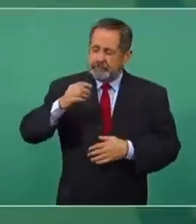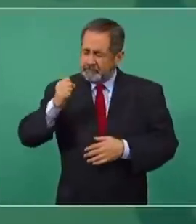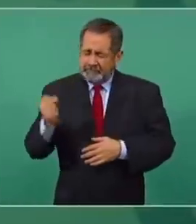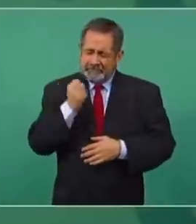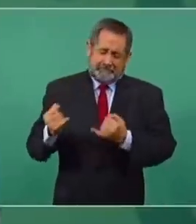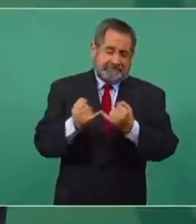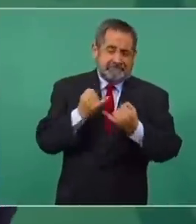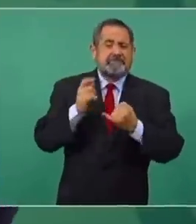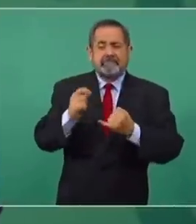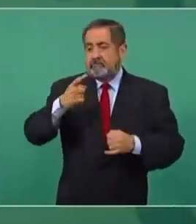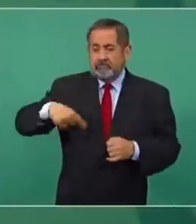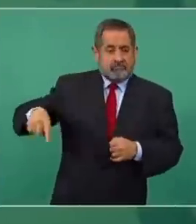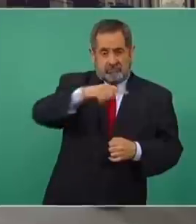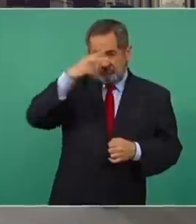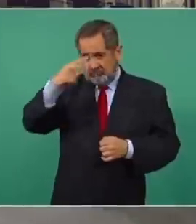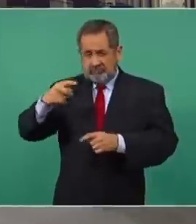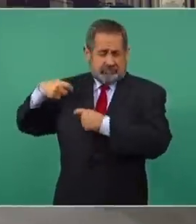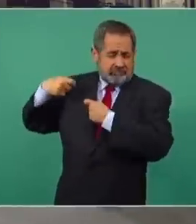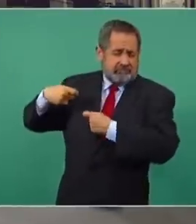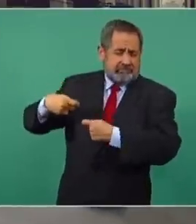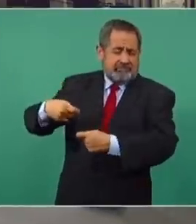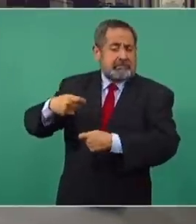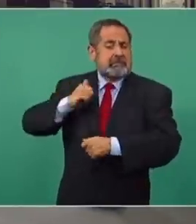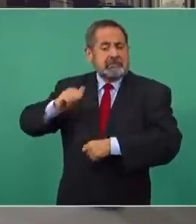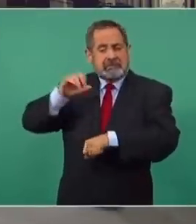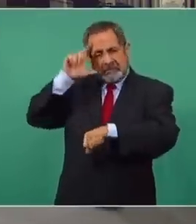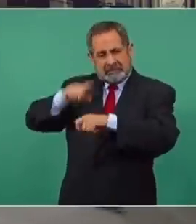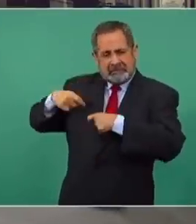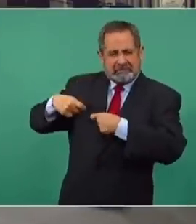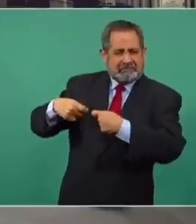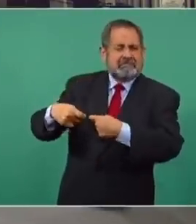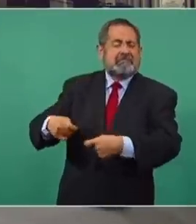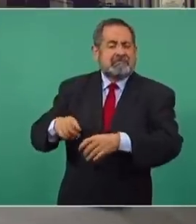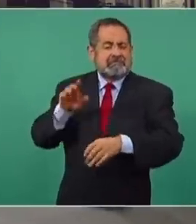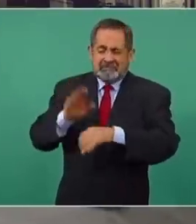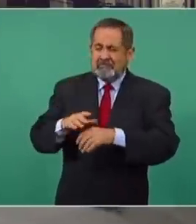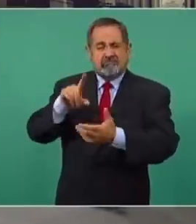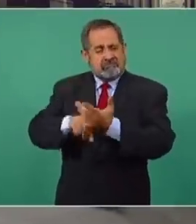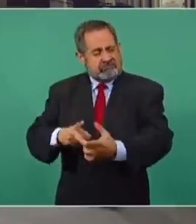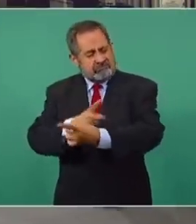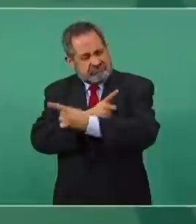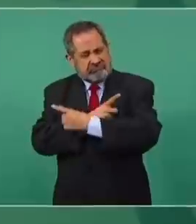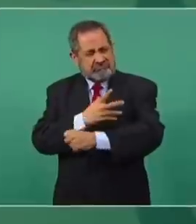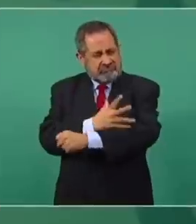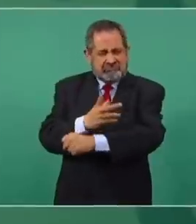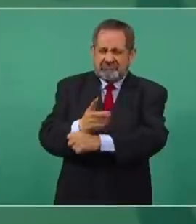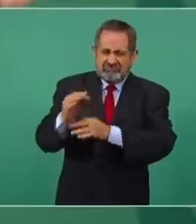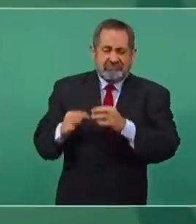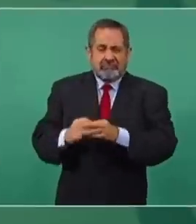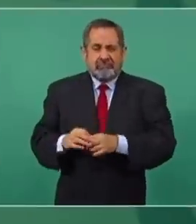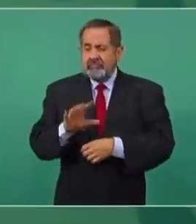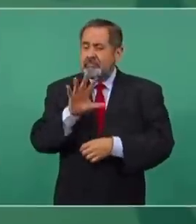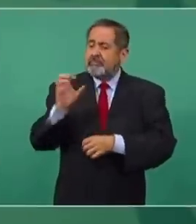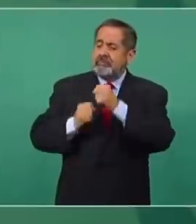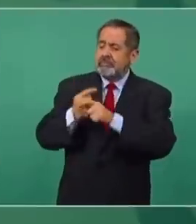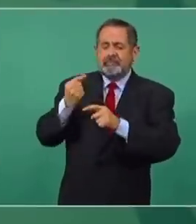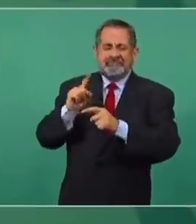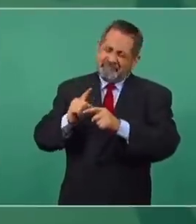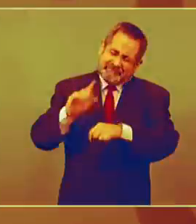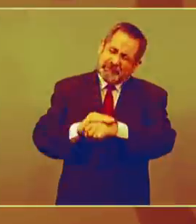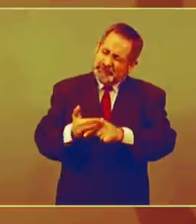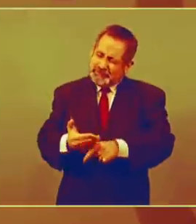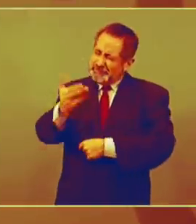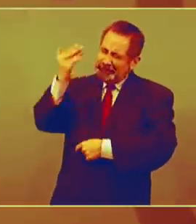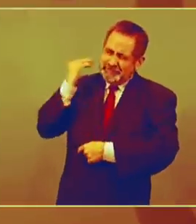como somos herederos de civilizaciones y de culturas que vienen de lejos, con muchos valores, pero no de 500 años para acá, no,